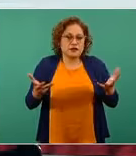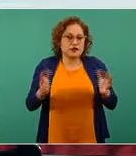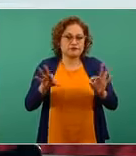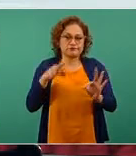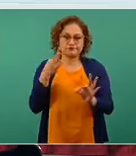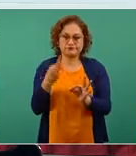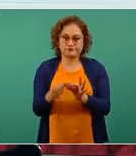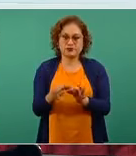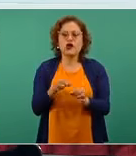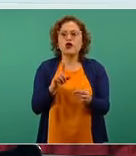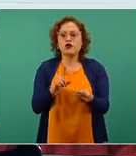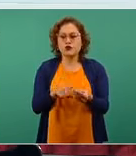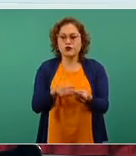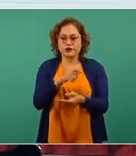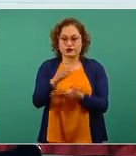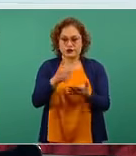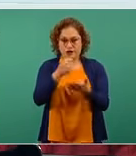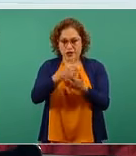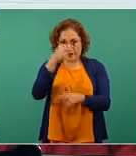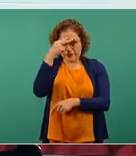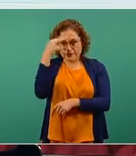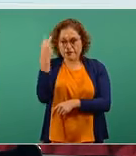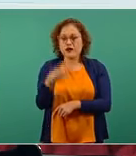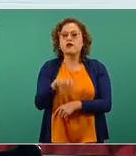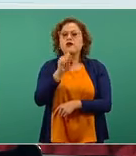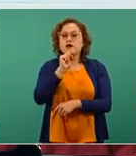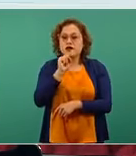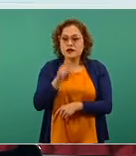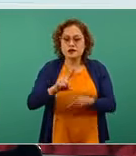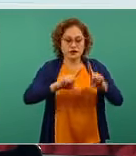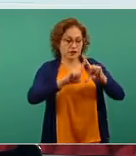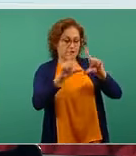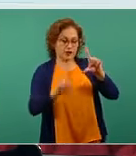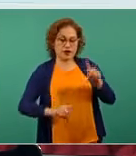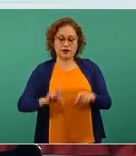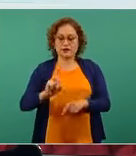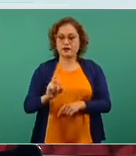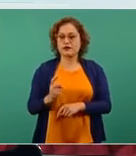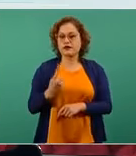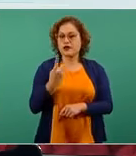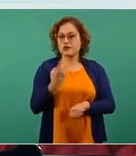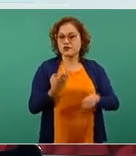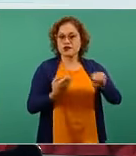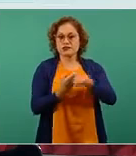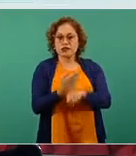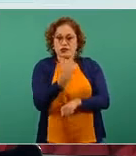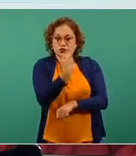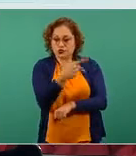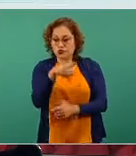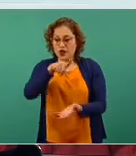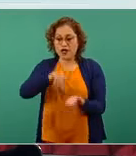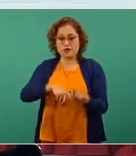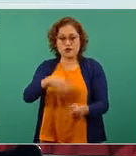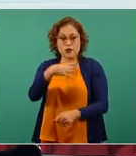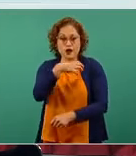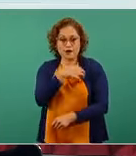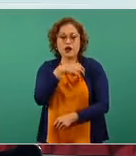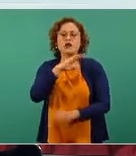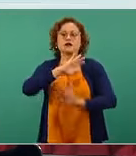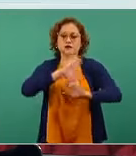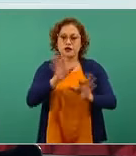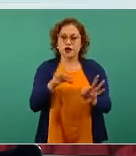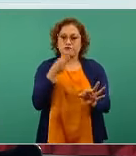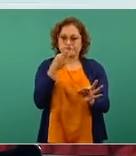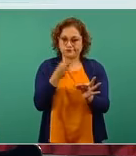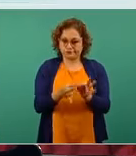y las capitales de los 31 estados de la República, también varias ciudades de